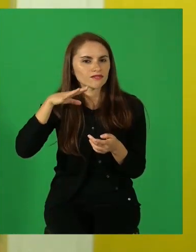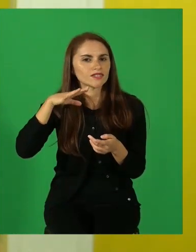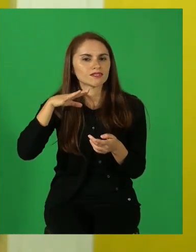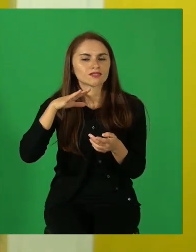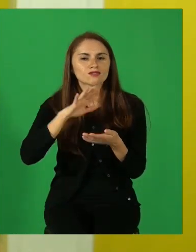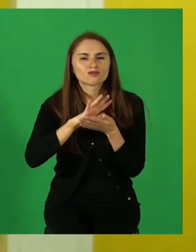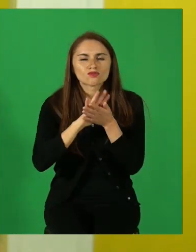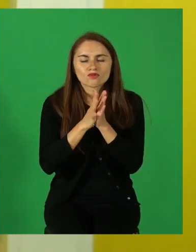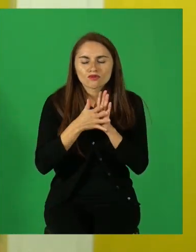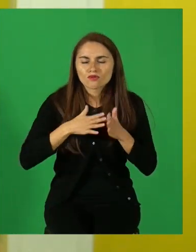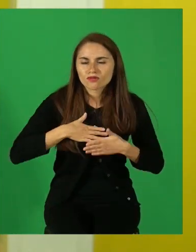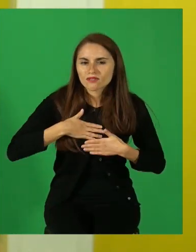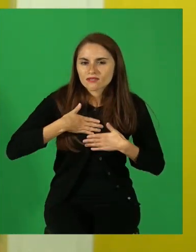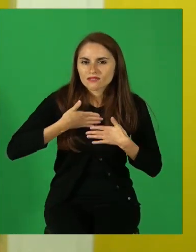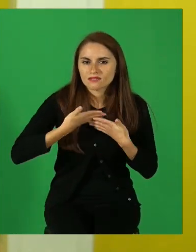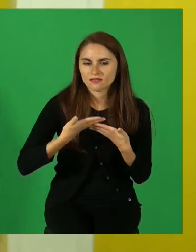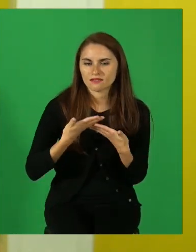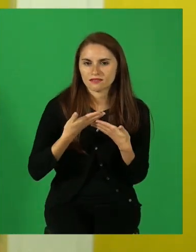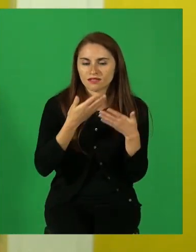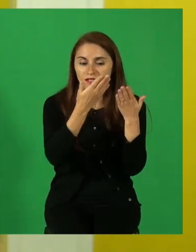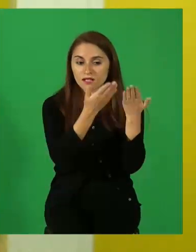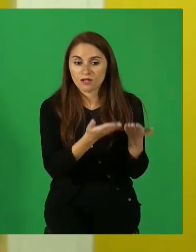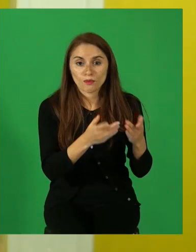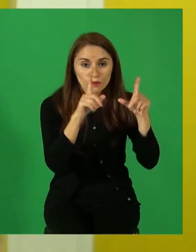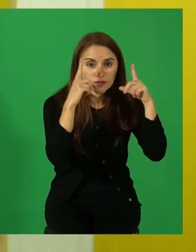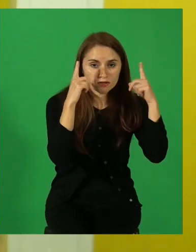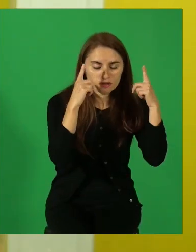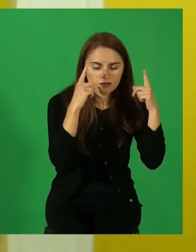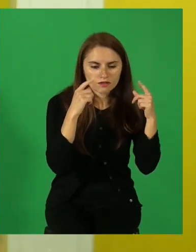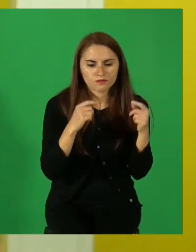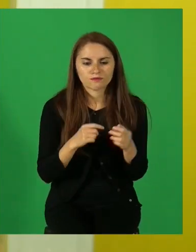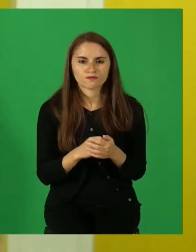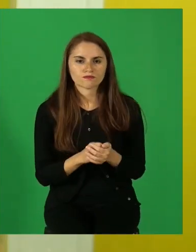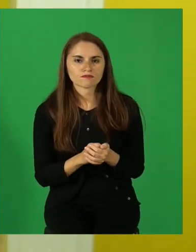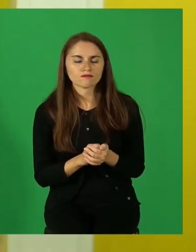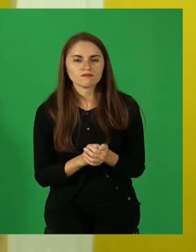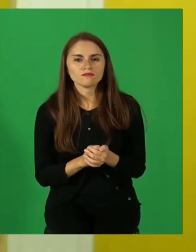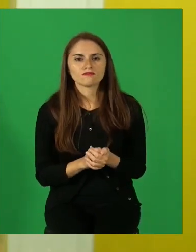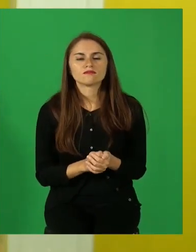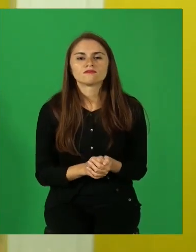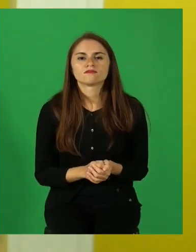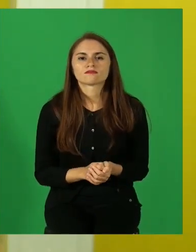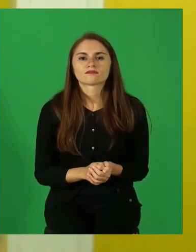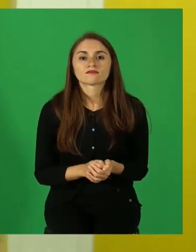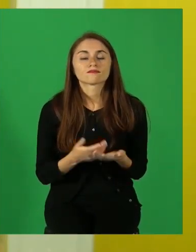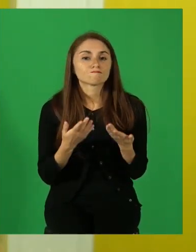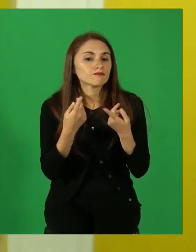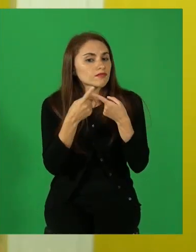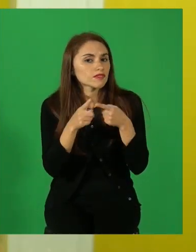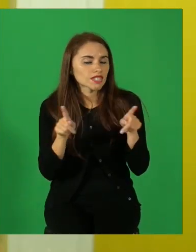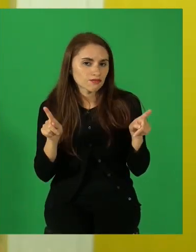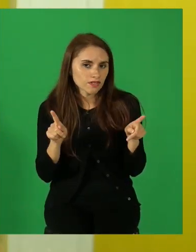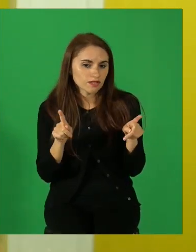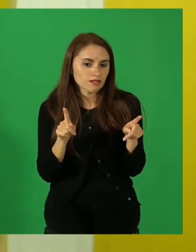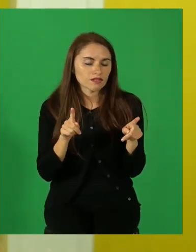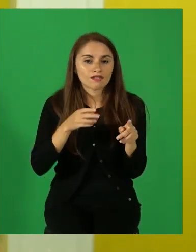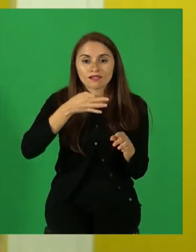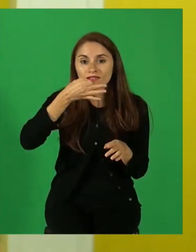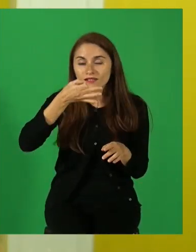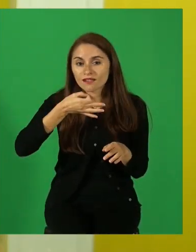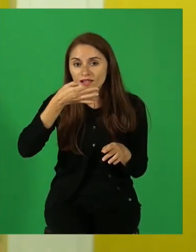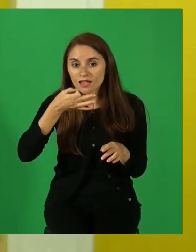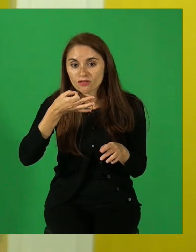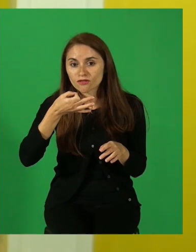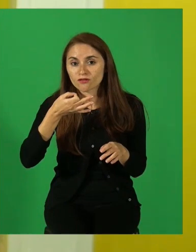saber lo que siente el personaje. Eso lo hace omnisciente, está al interior. A diferencia de un narrador que